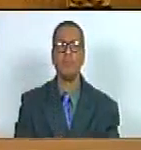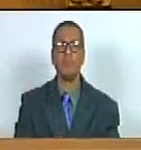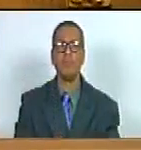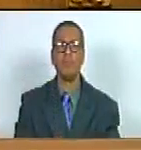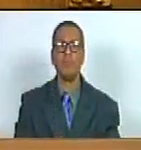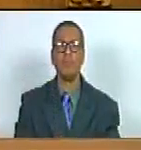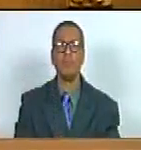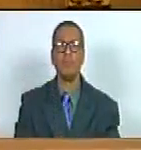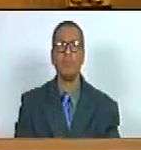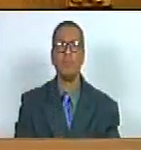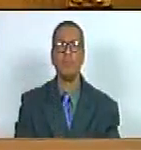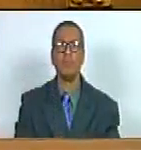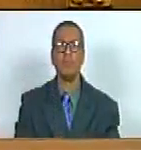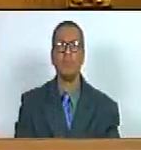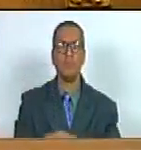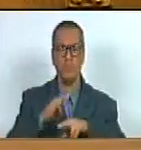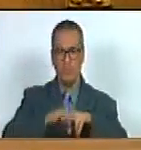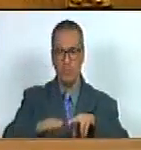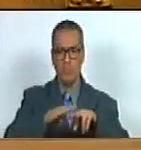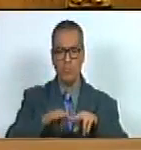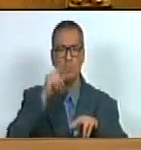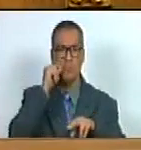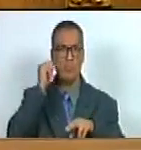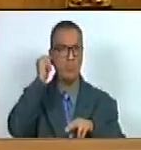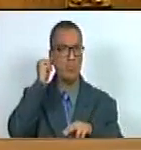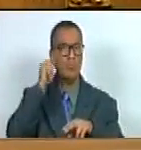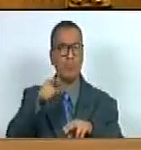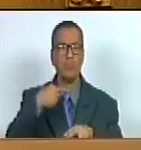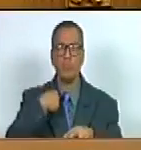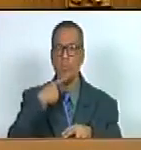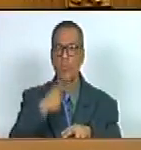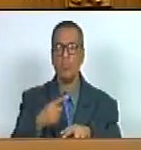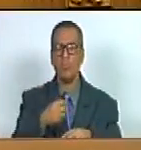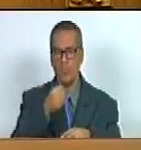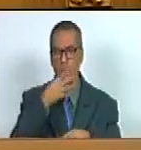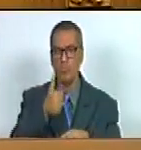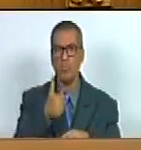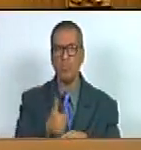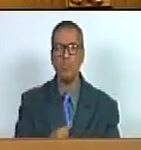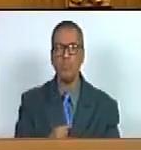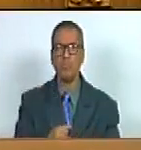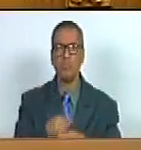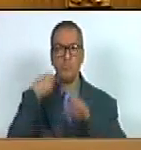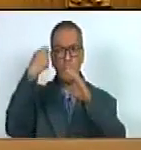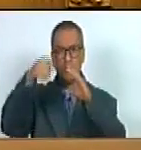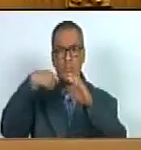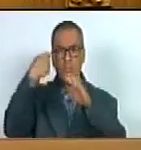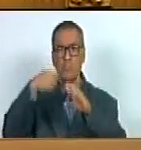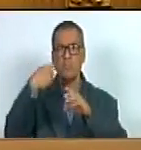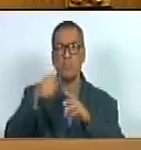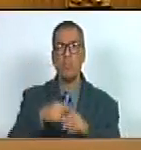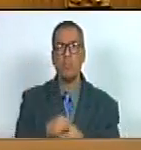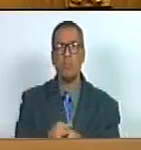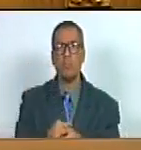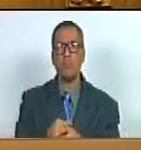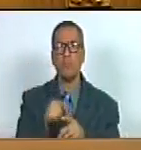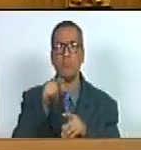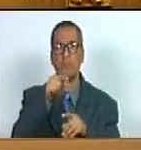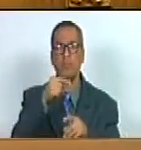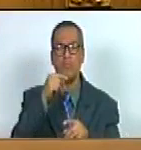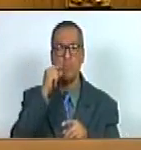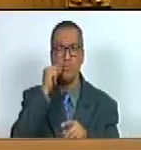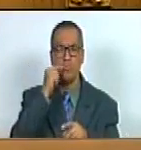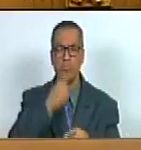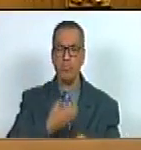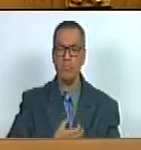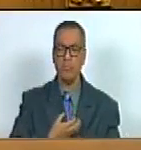los niños como lo decía bien ahí él en su video señor alcalde